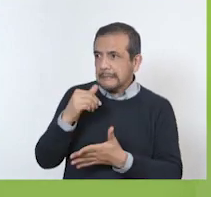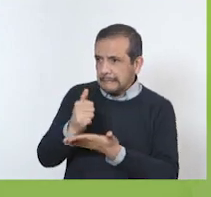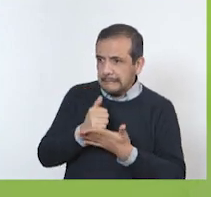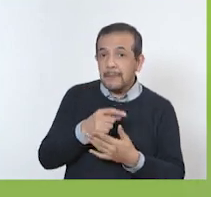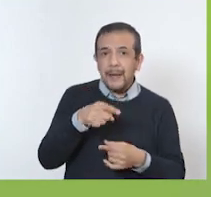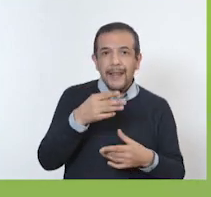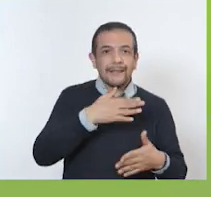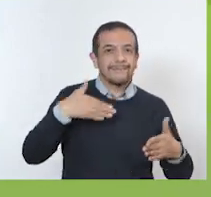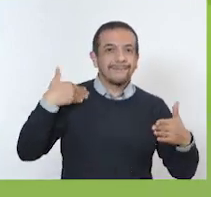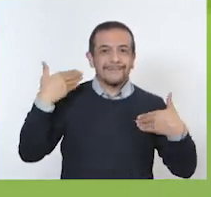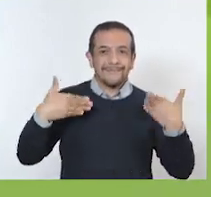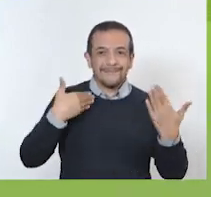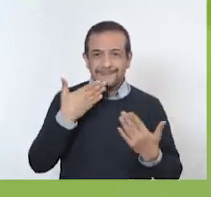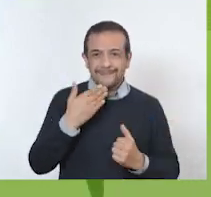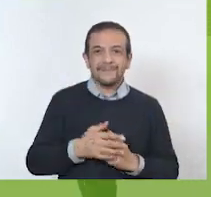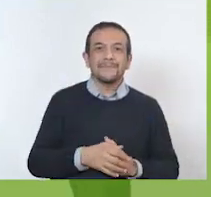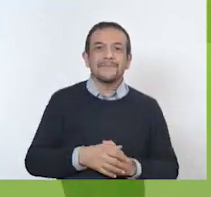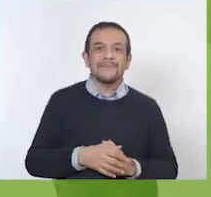mucho más divertido.